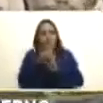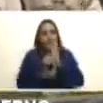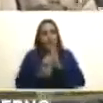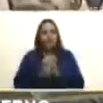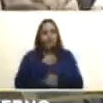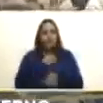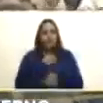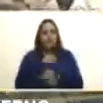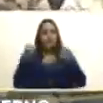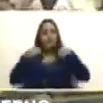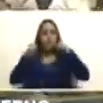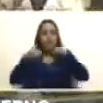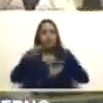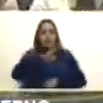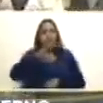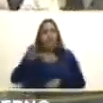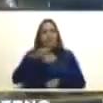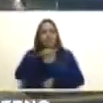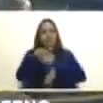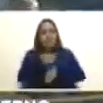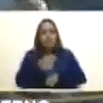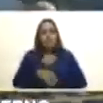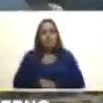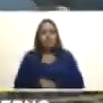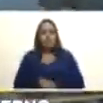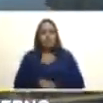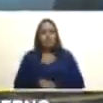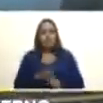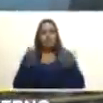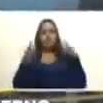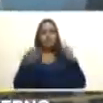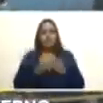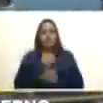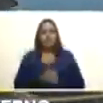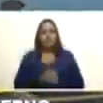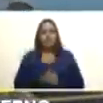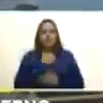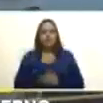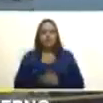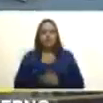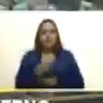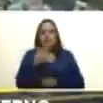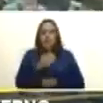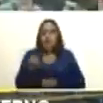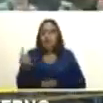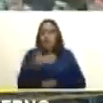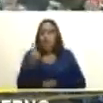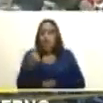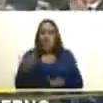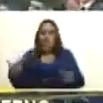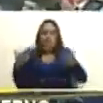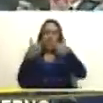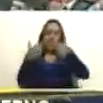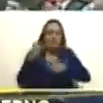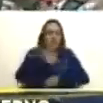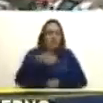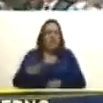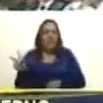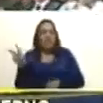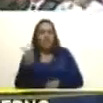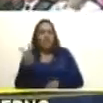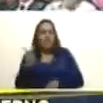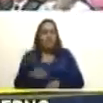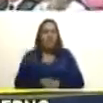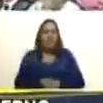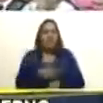ejercicio de la soberanía nacional no es una victoria de venezolanos contra otros como pretenden